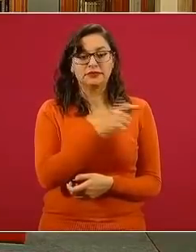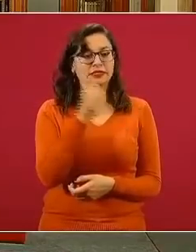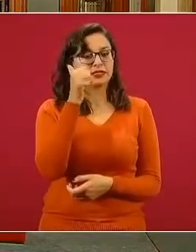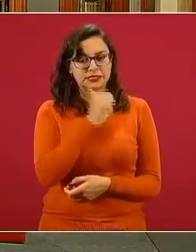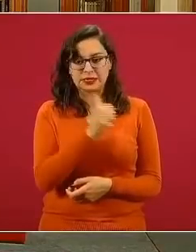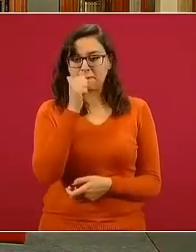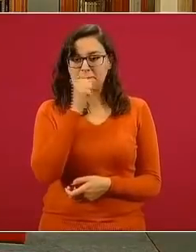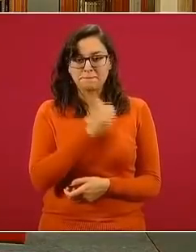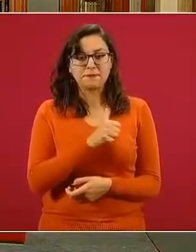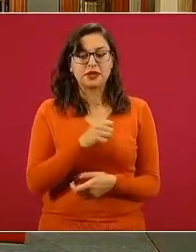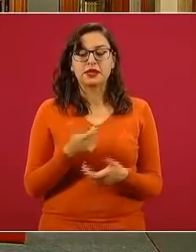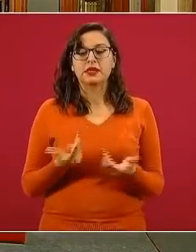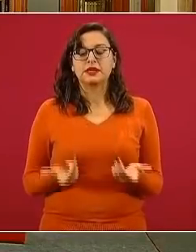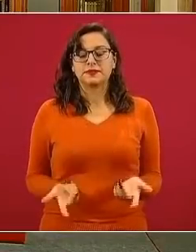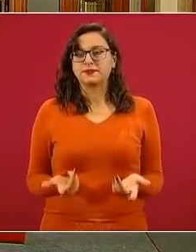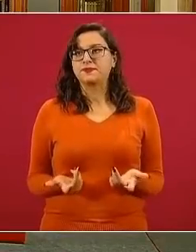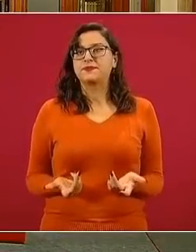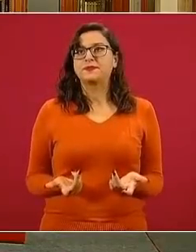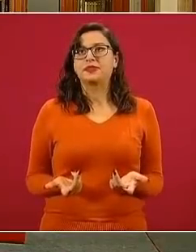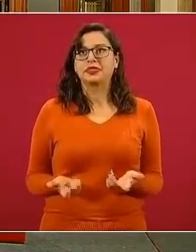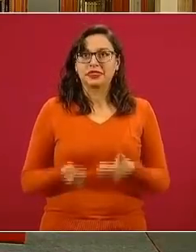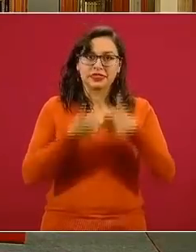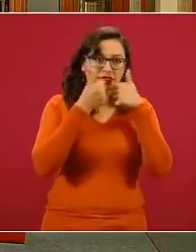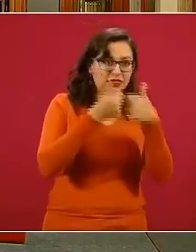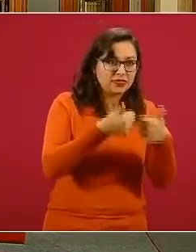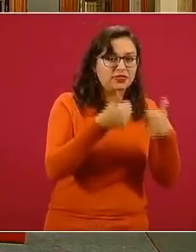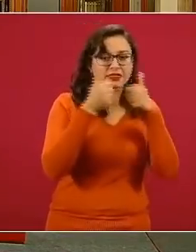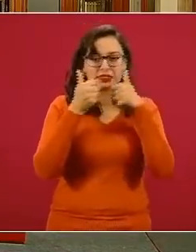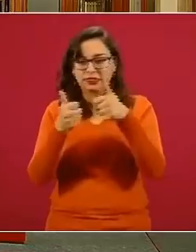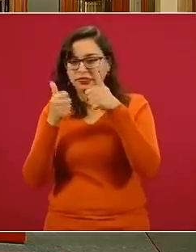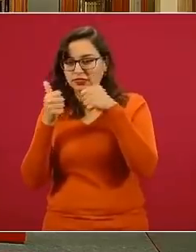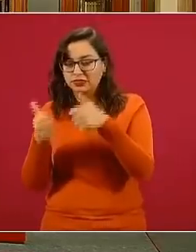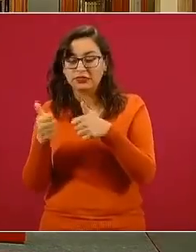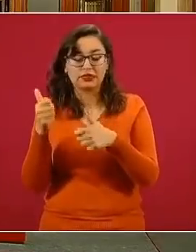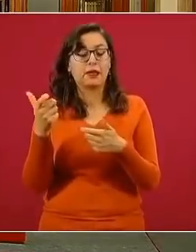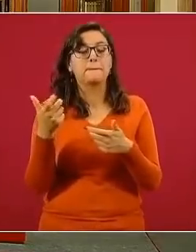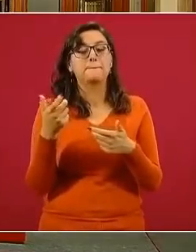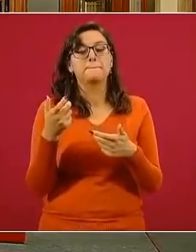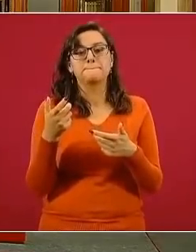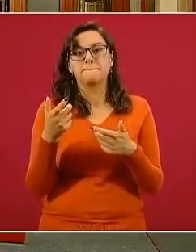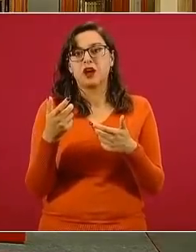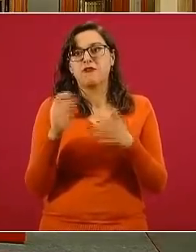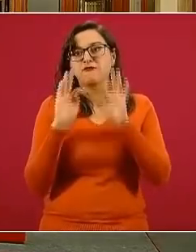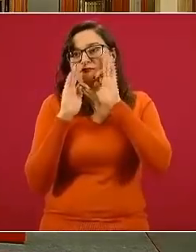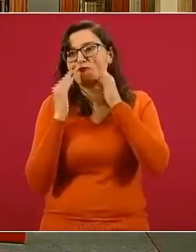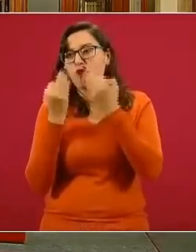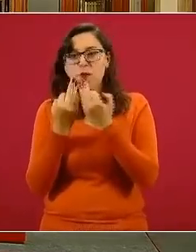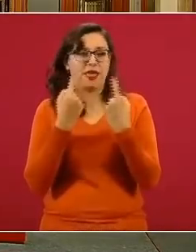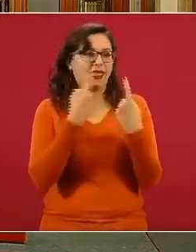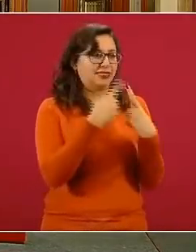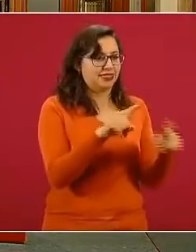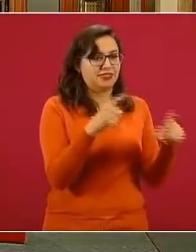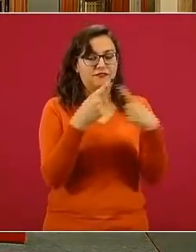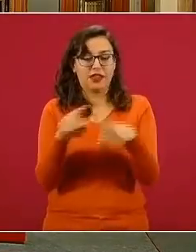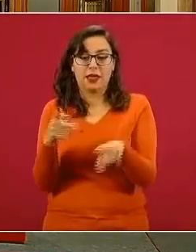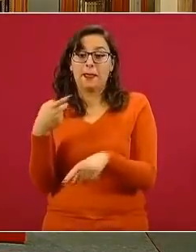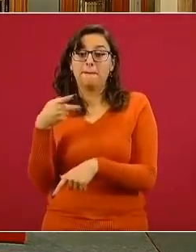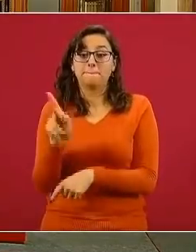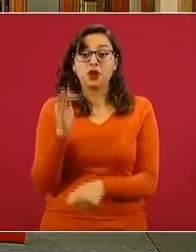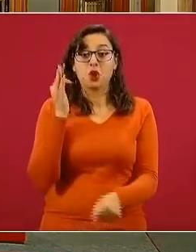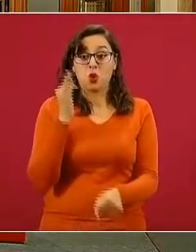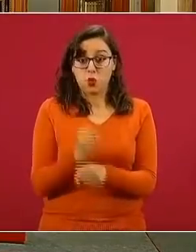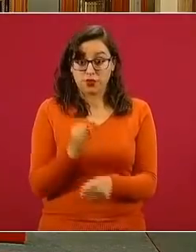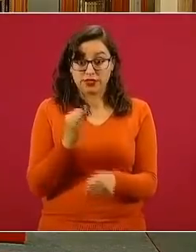siempre ha respondido a estas situaciones complejas de diferentes maneras, pero ahora está la escuela